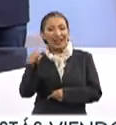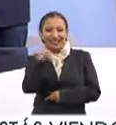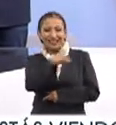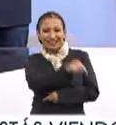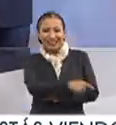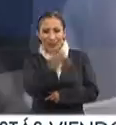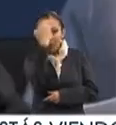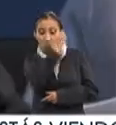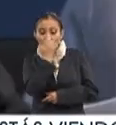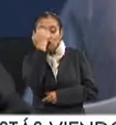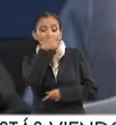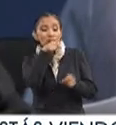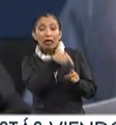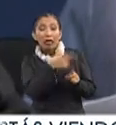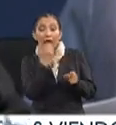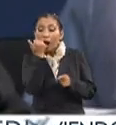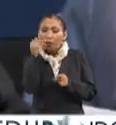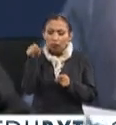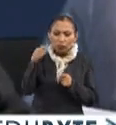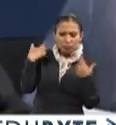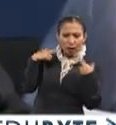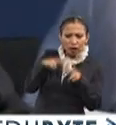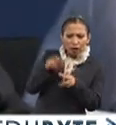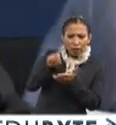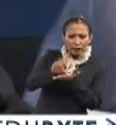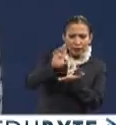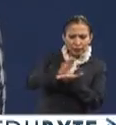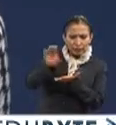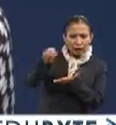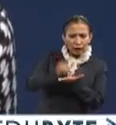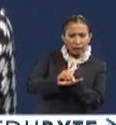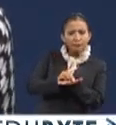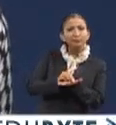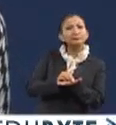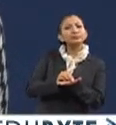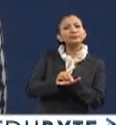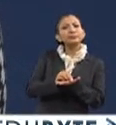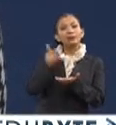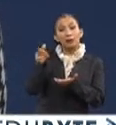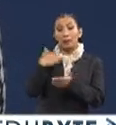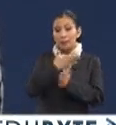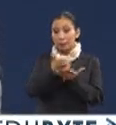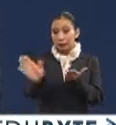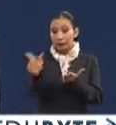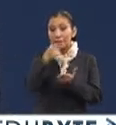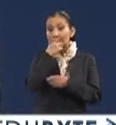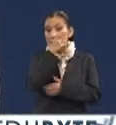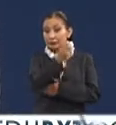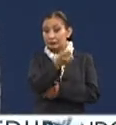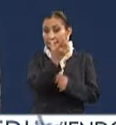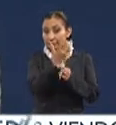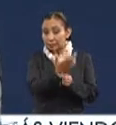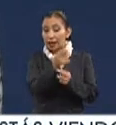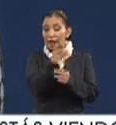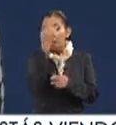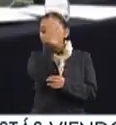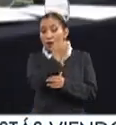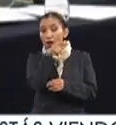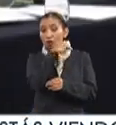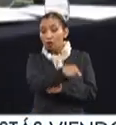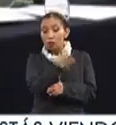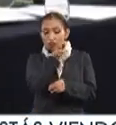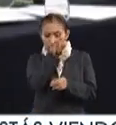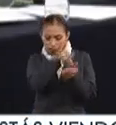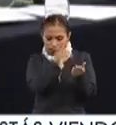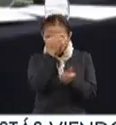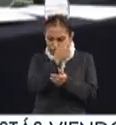las evaluaciones consideren a estudiantes maestros con discapacidad y maestros con discapacidad. Por otra parte, dijo que las evaluaciones de